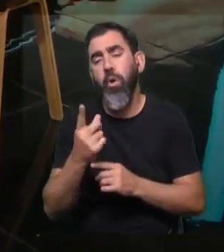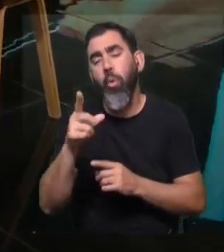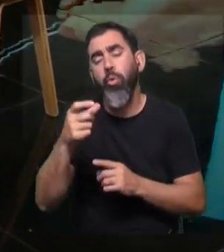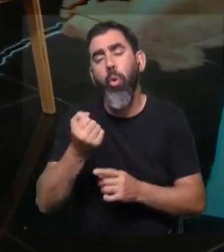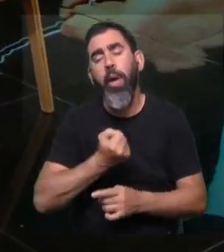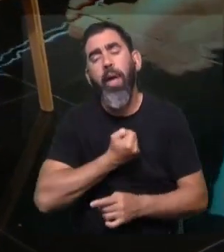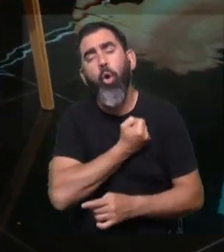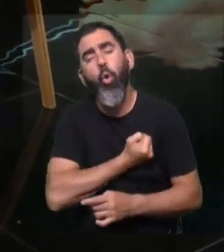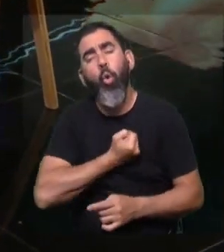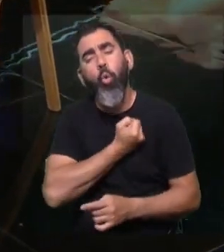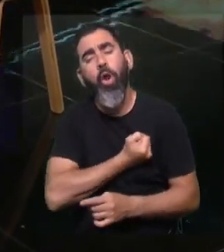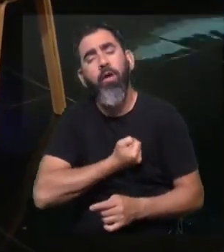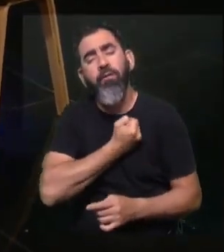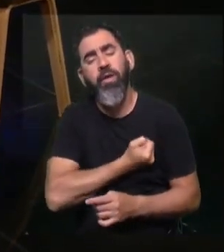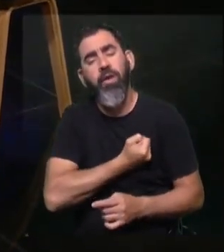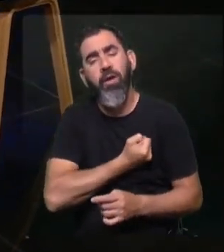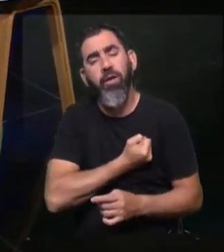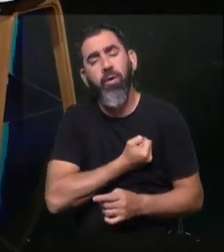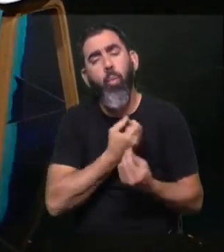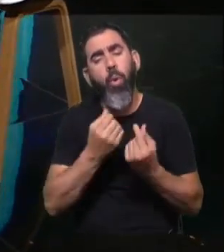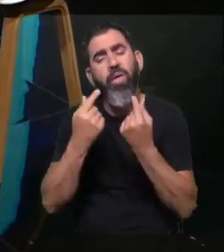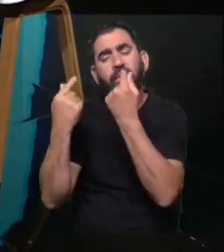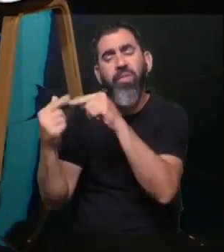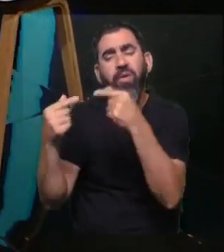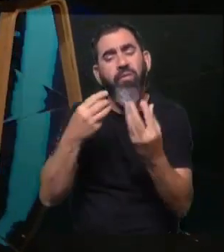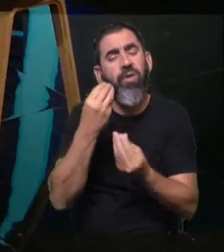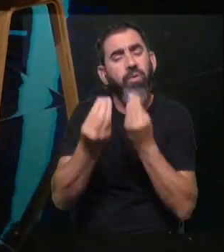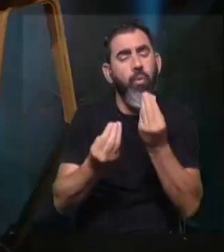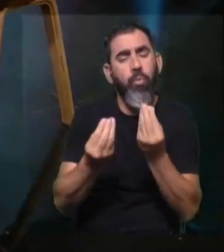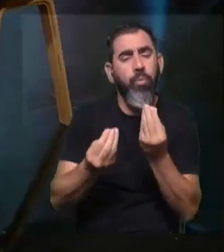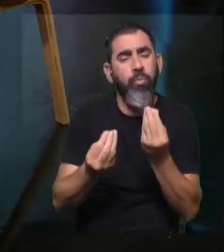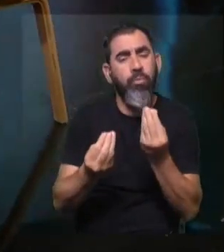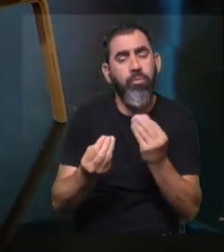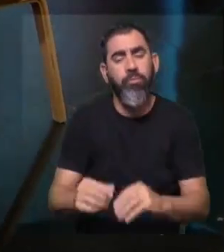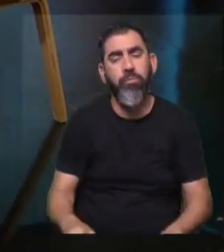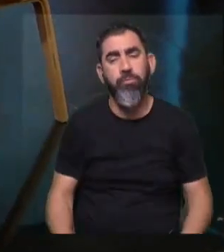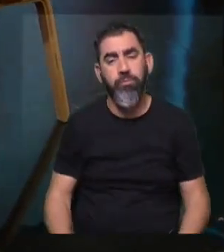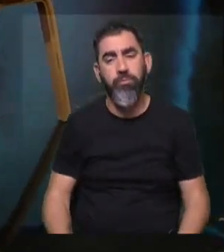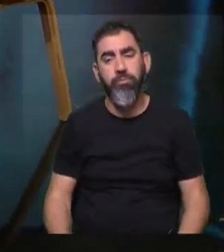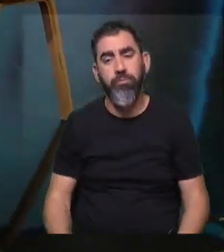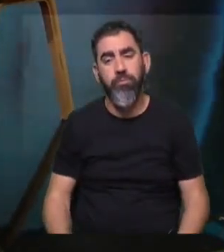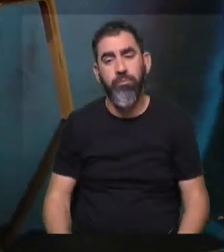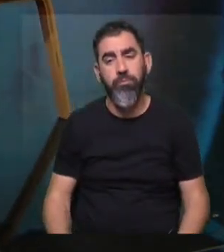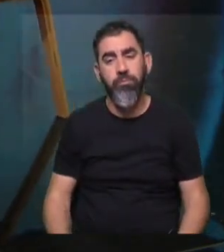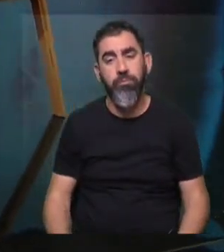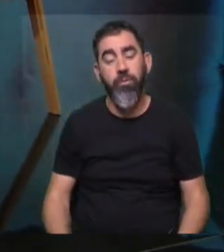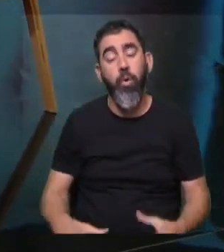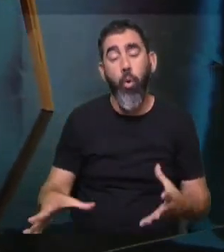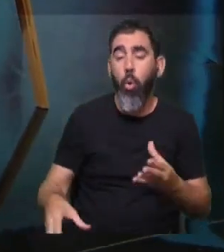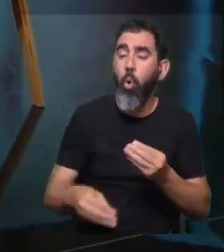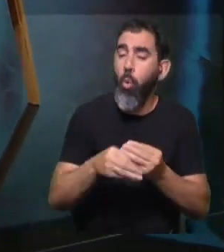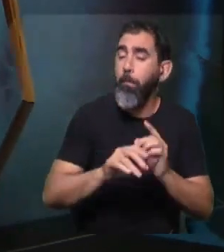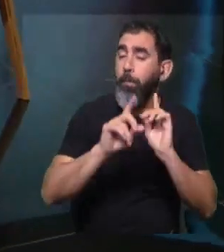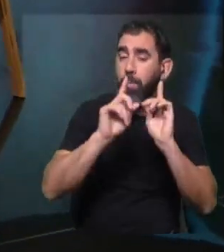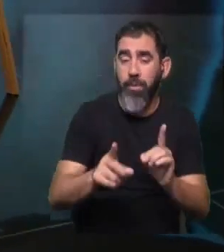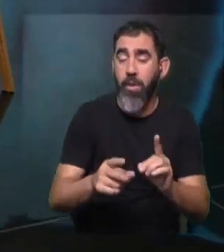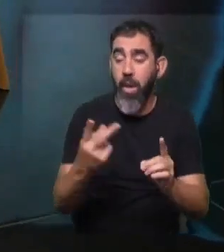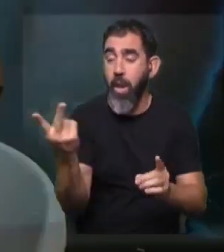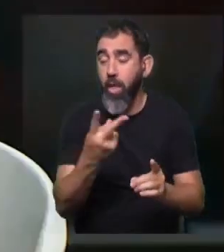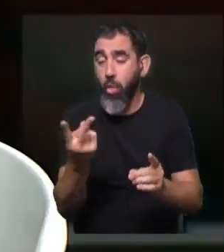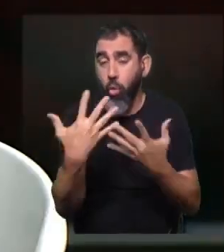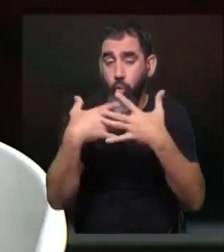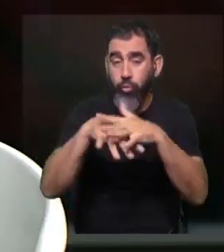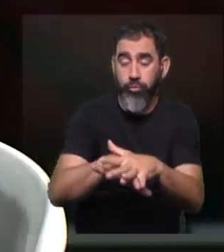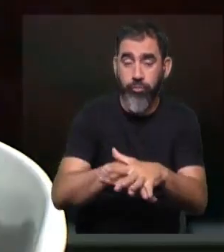ecografía? ¿Dónde están las diferencias? ¿Qué es lo que una puede ver que el otro estudio no? De vuelta, son complementarias. O sea, desde el